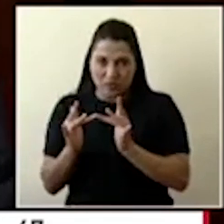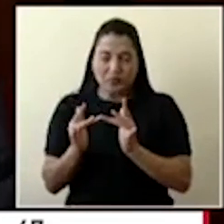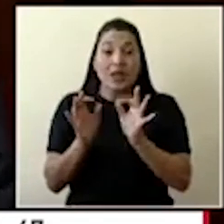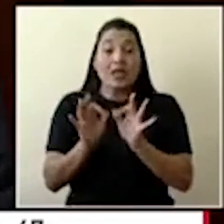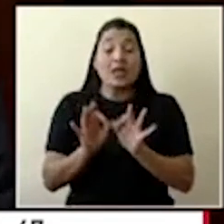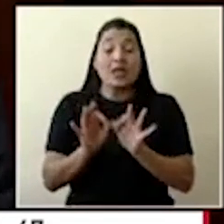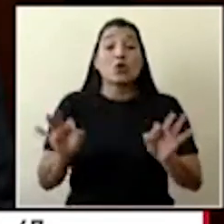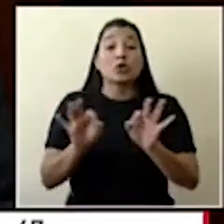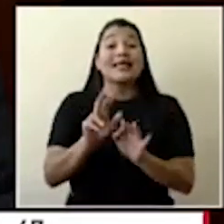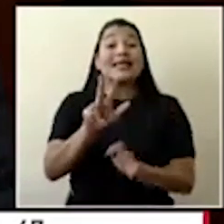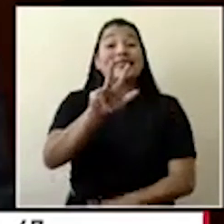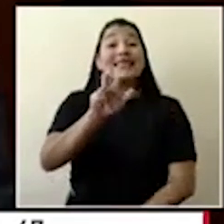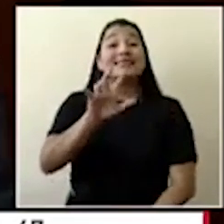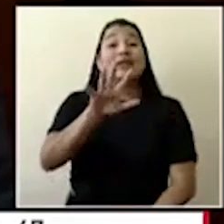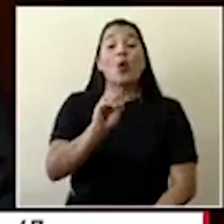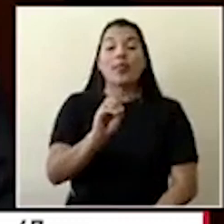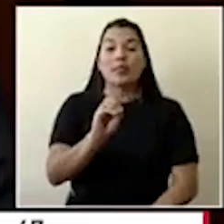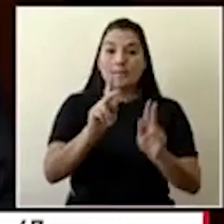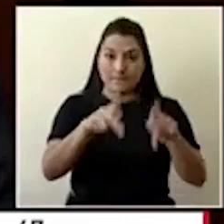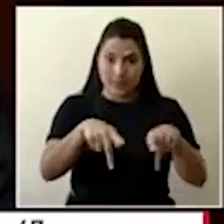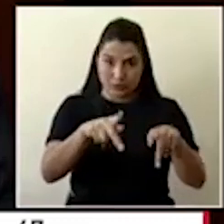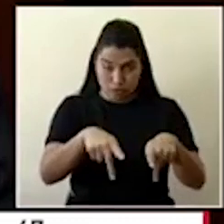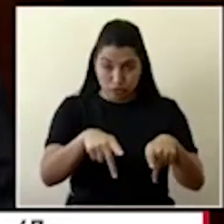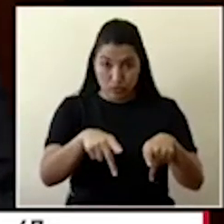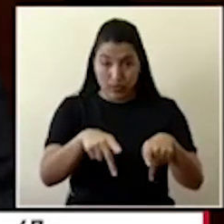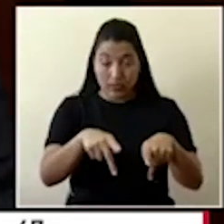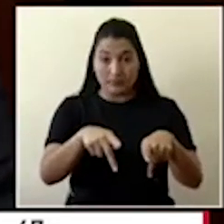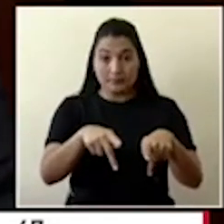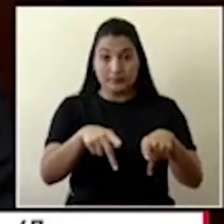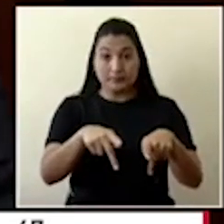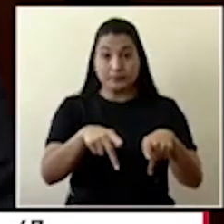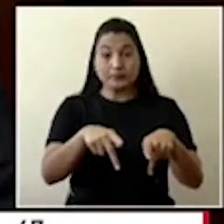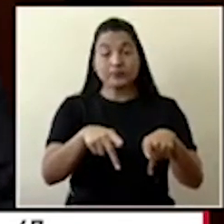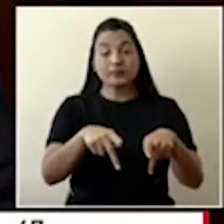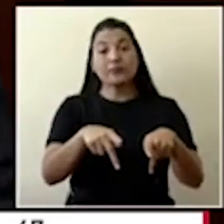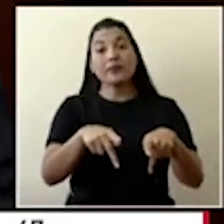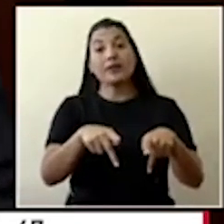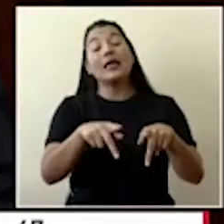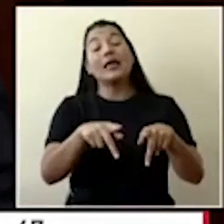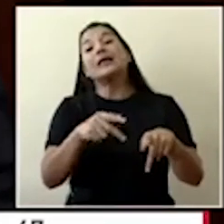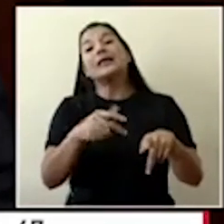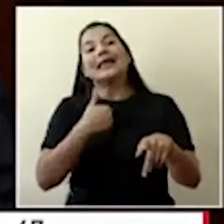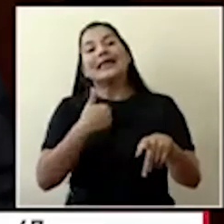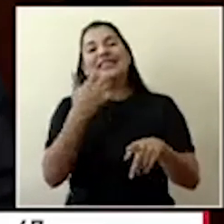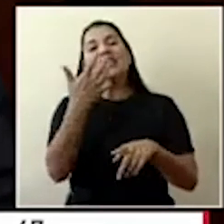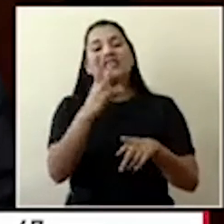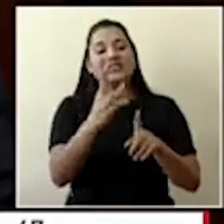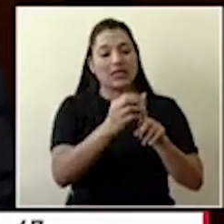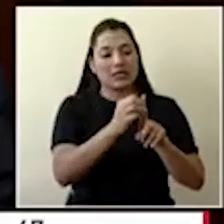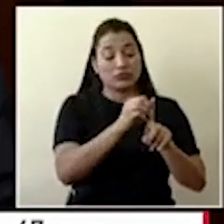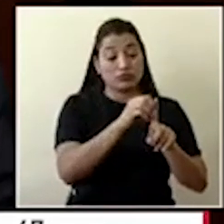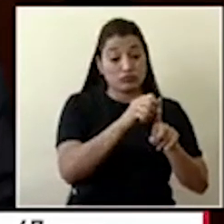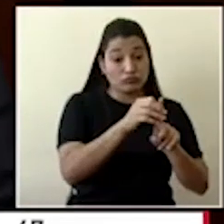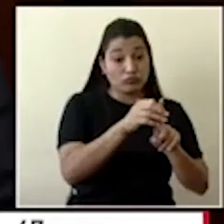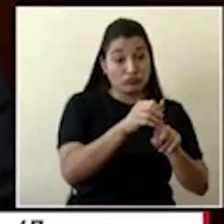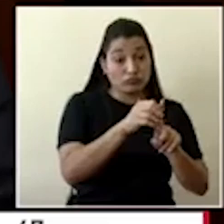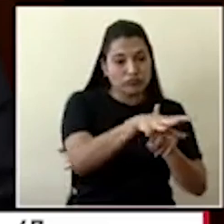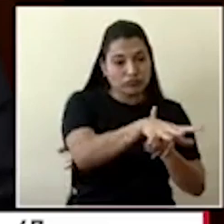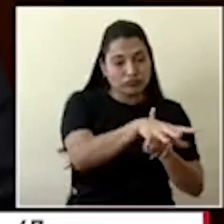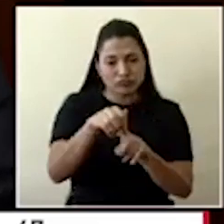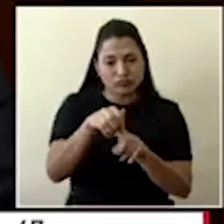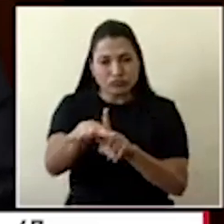350 personas de esos 626 que están agrupadas en 16 clústeres que son considerados grandes